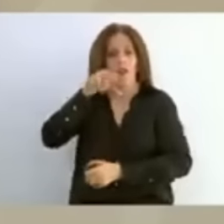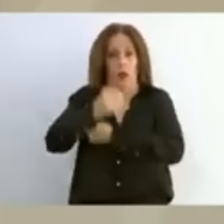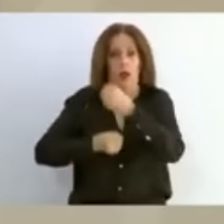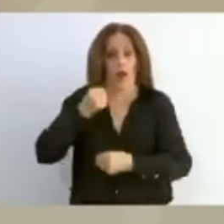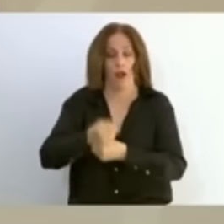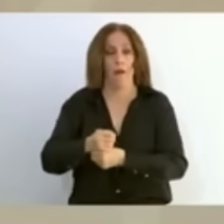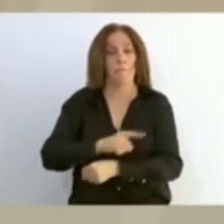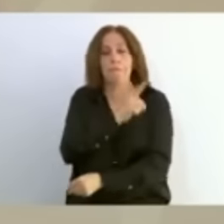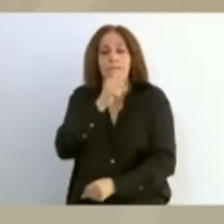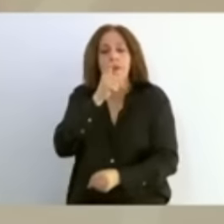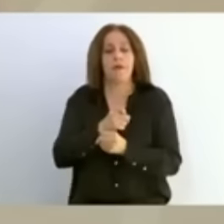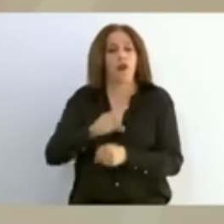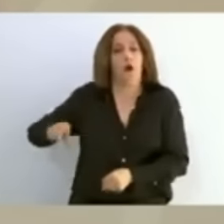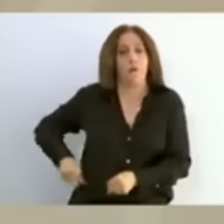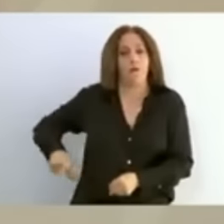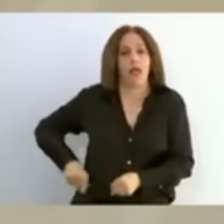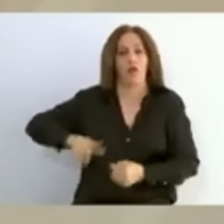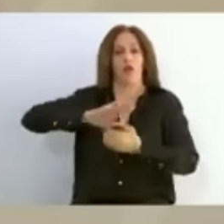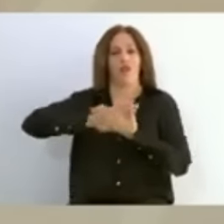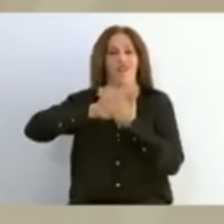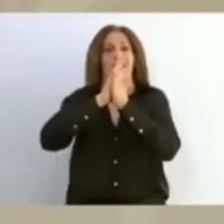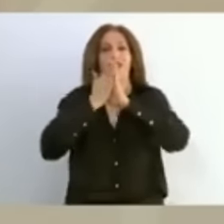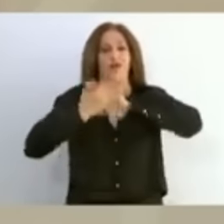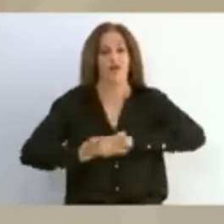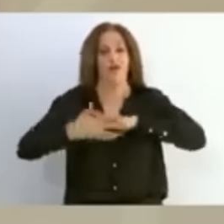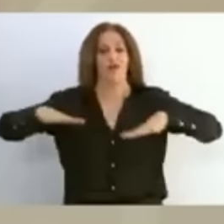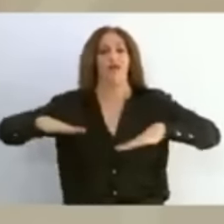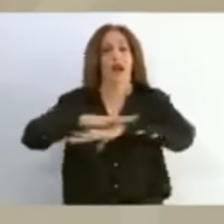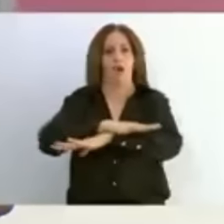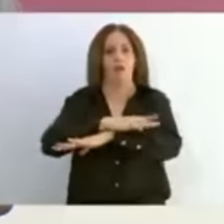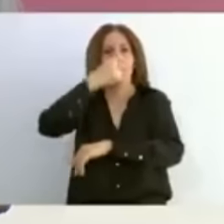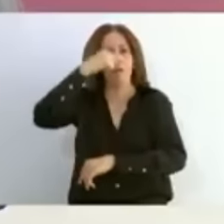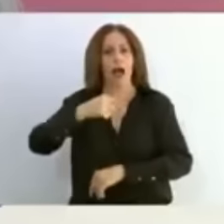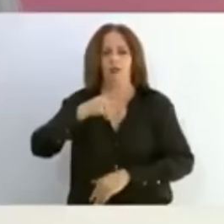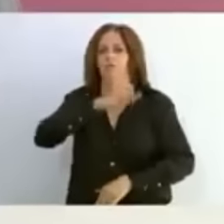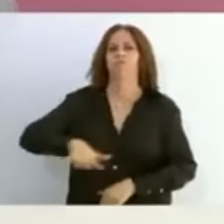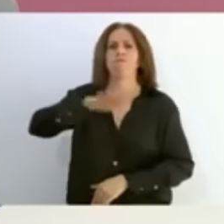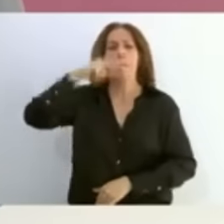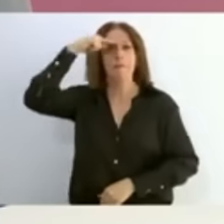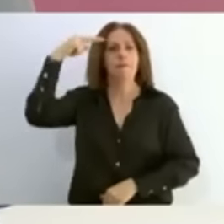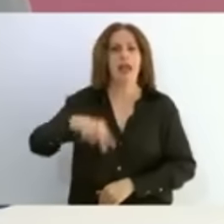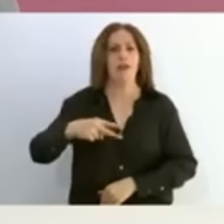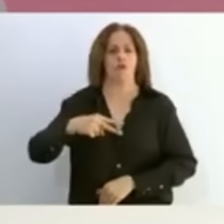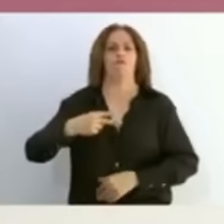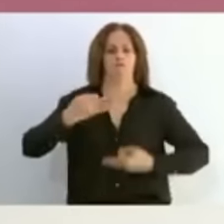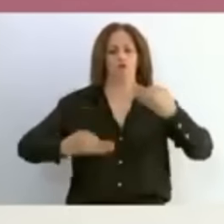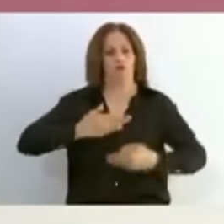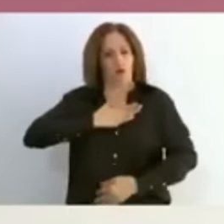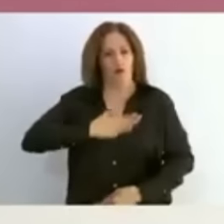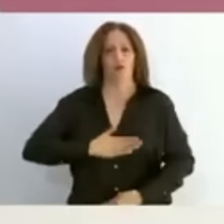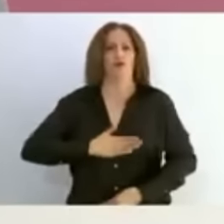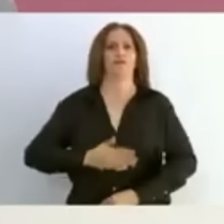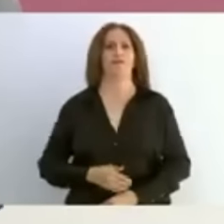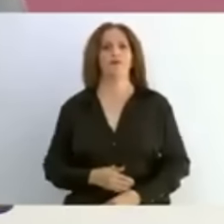cumpliera con el mandato popular de llevar justicia al pueblo de México. De esta manera, nuestro